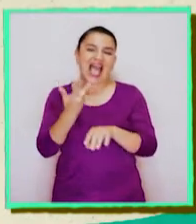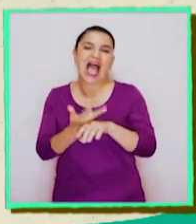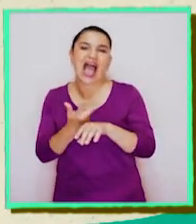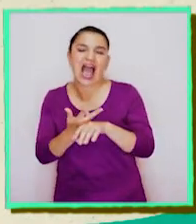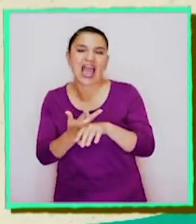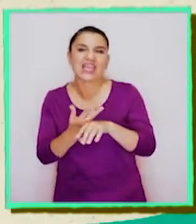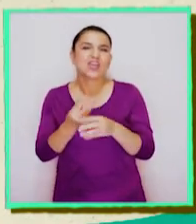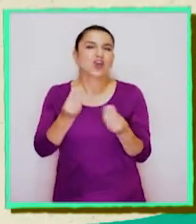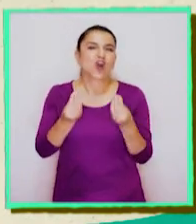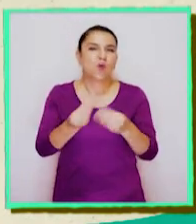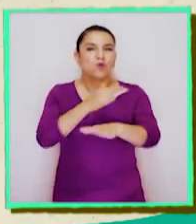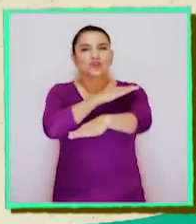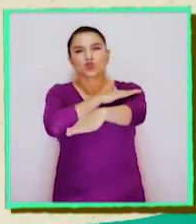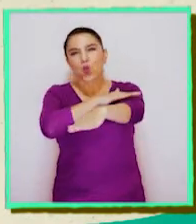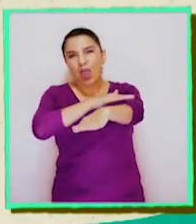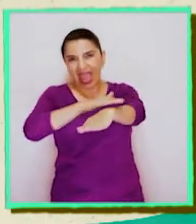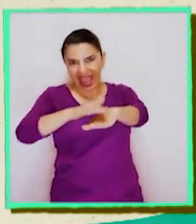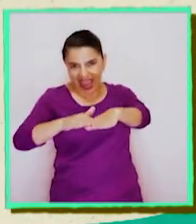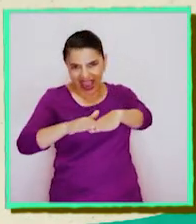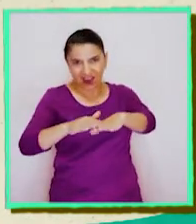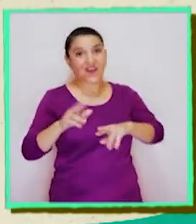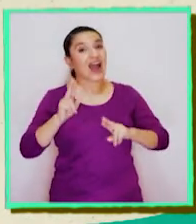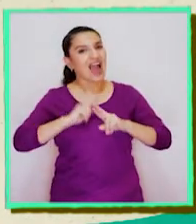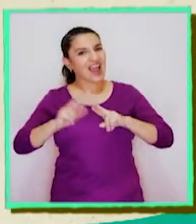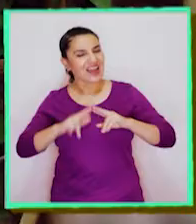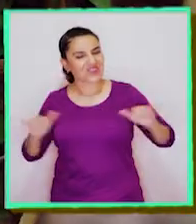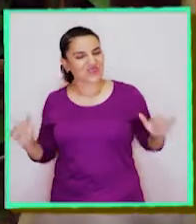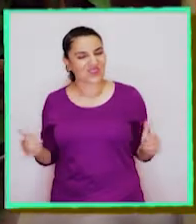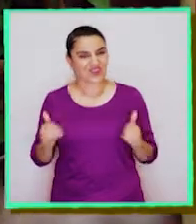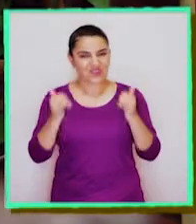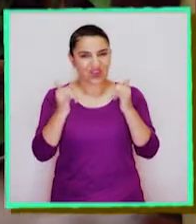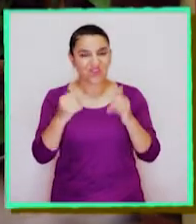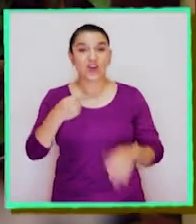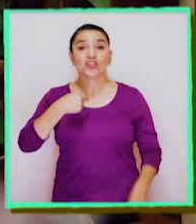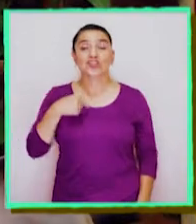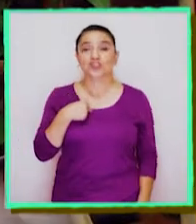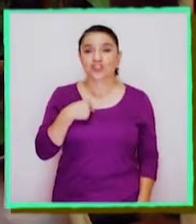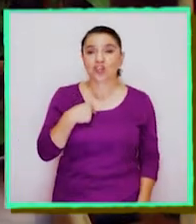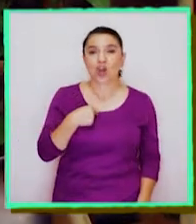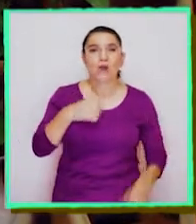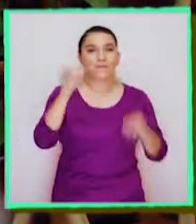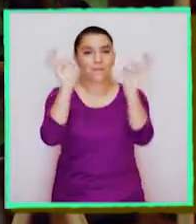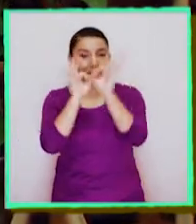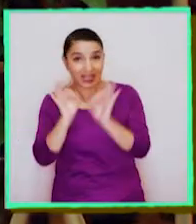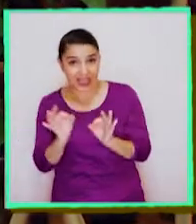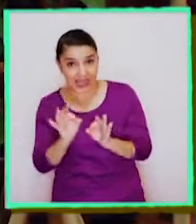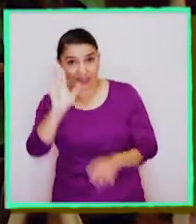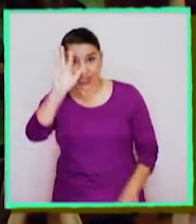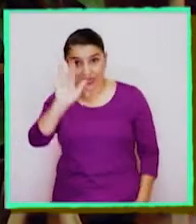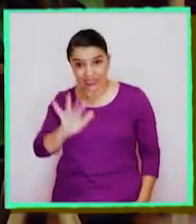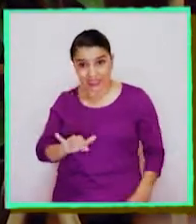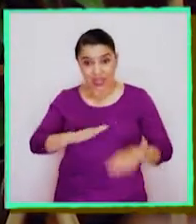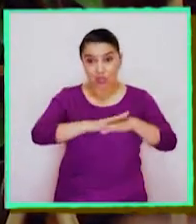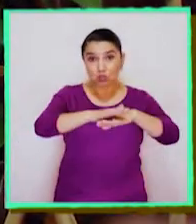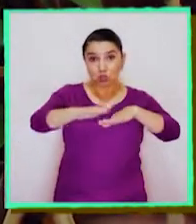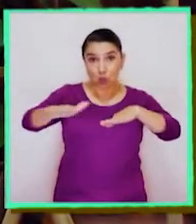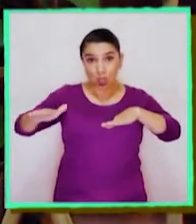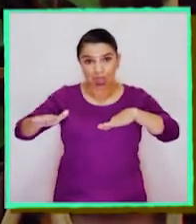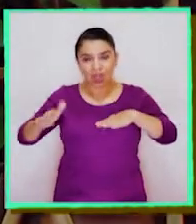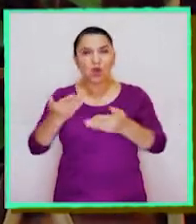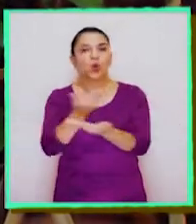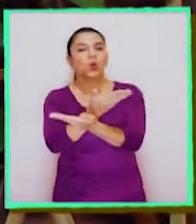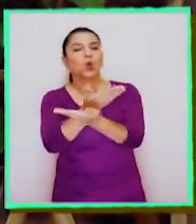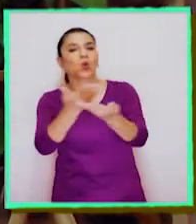encontrar según el tipo de suelo. ¿hagamos un juego? Yo les contaré acerca de un tipo de suelo. Y